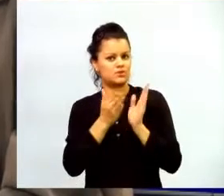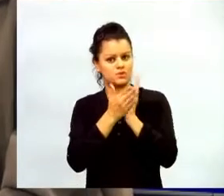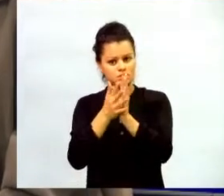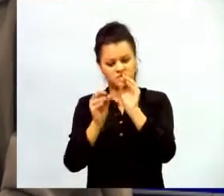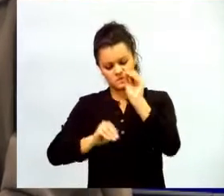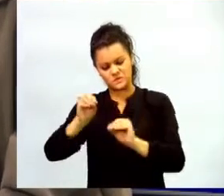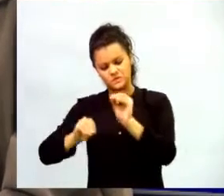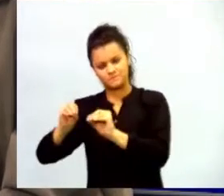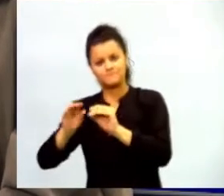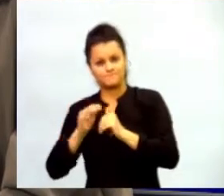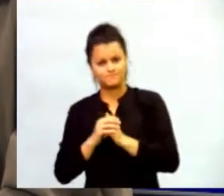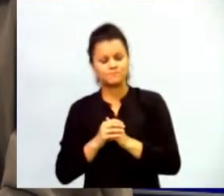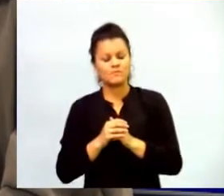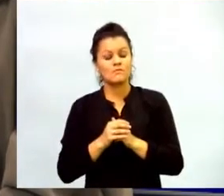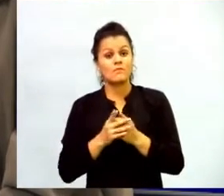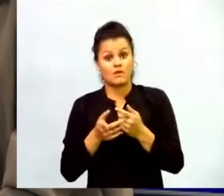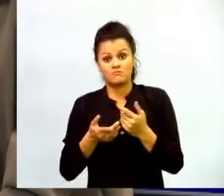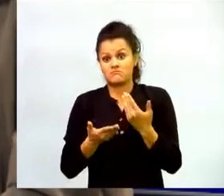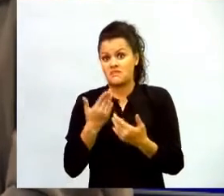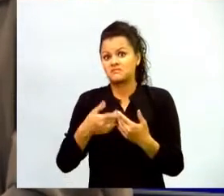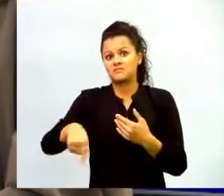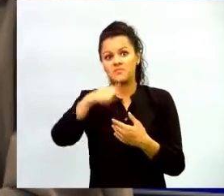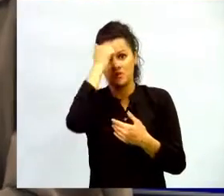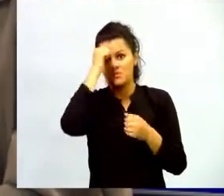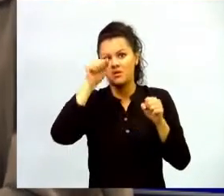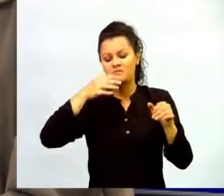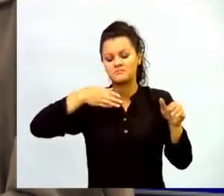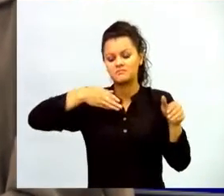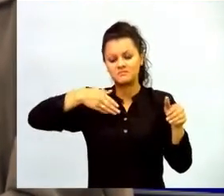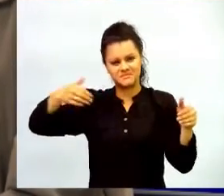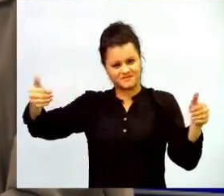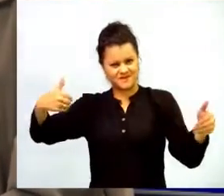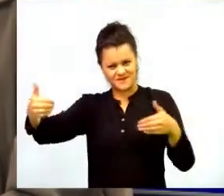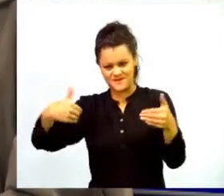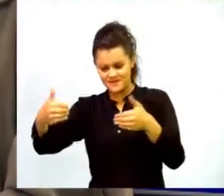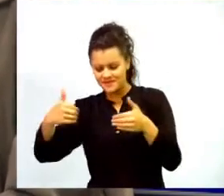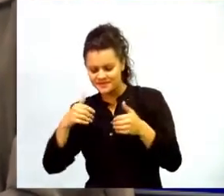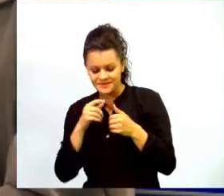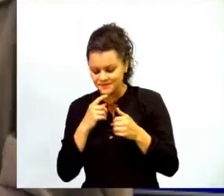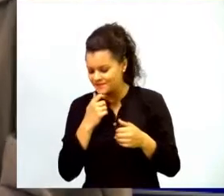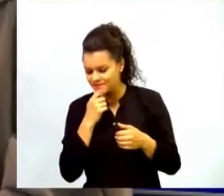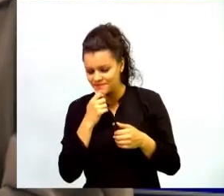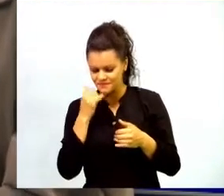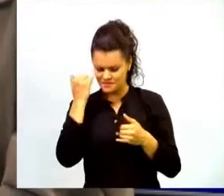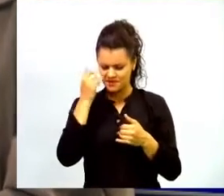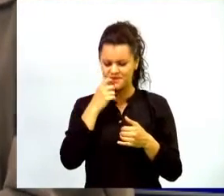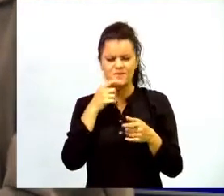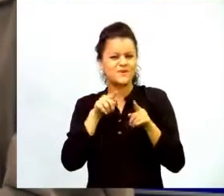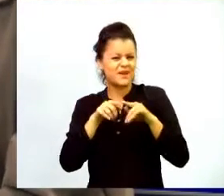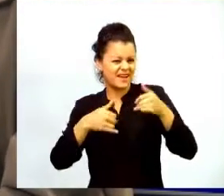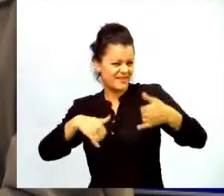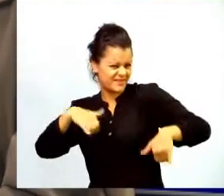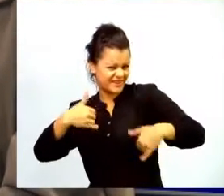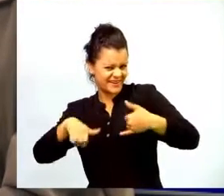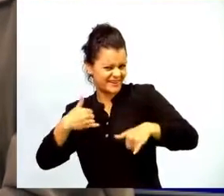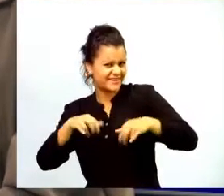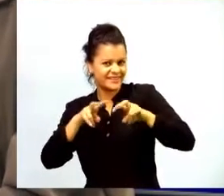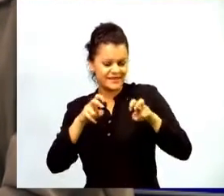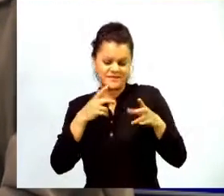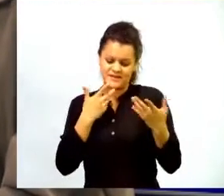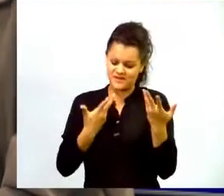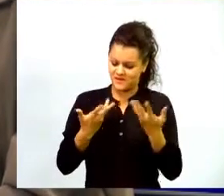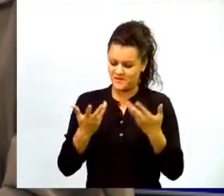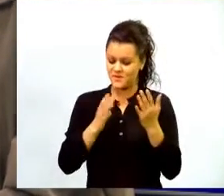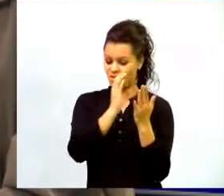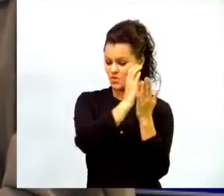natural a los maestros entrar también a jugar en relación con lo que implica la contextualización de los currículos